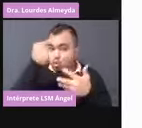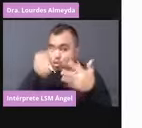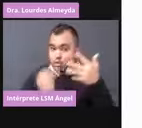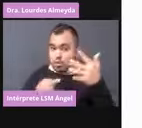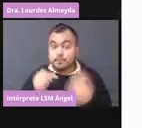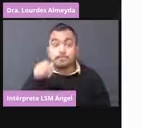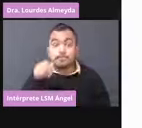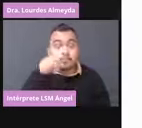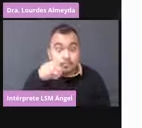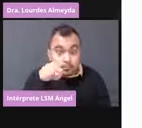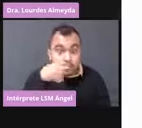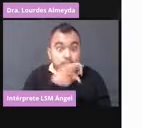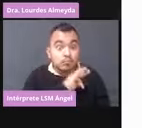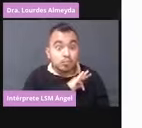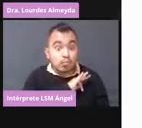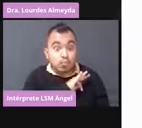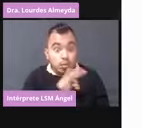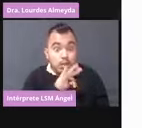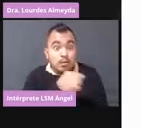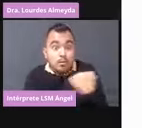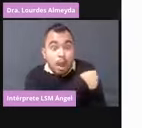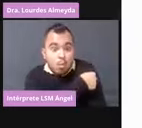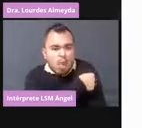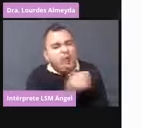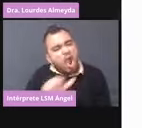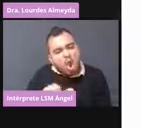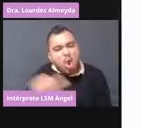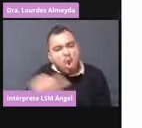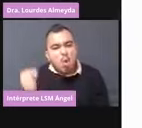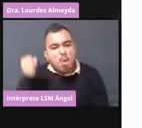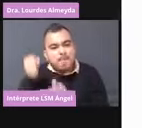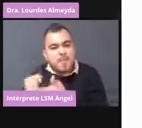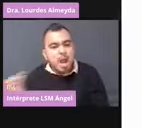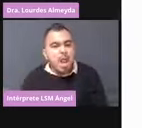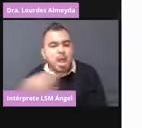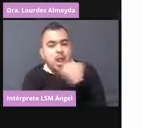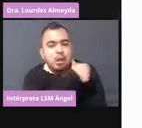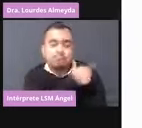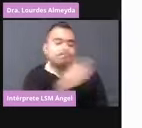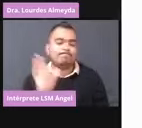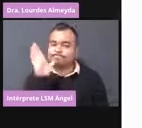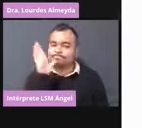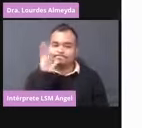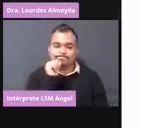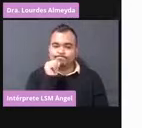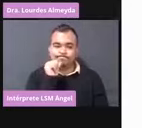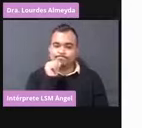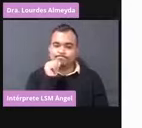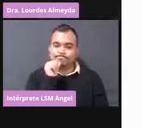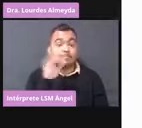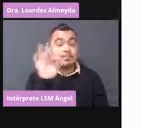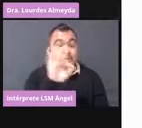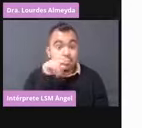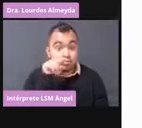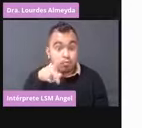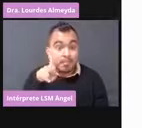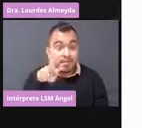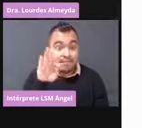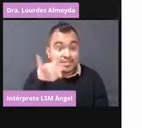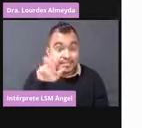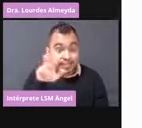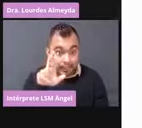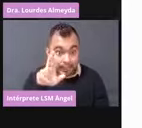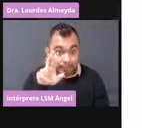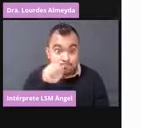intercambiar una dosis de una vacuna con otra. O sea, si usted pone Pfizer, tiene que poner dos dosis de